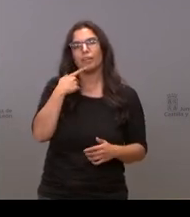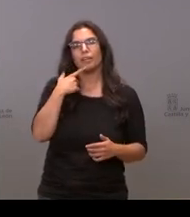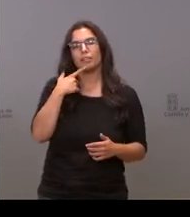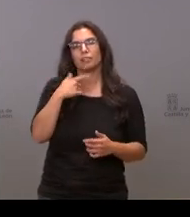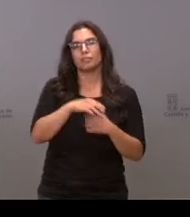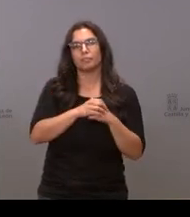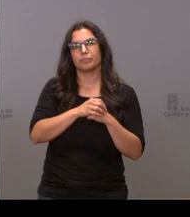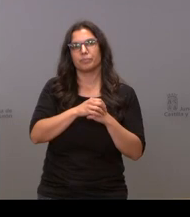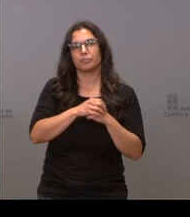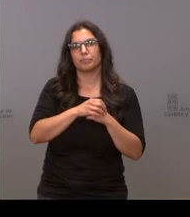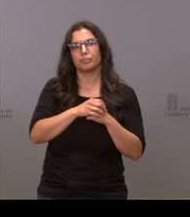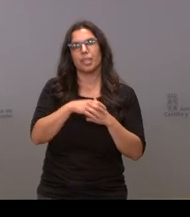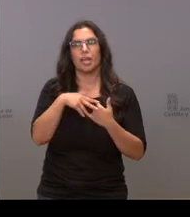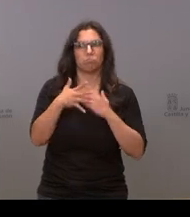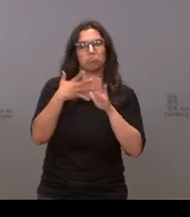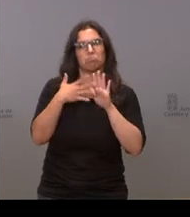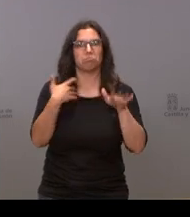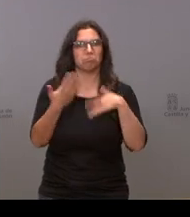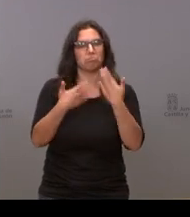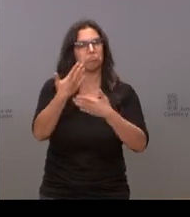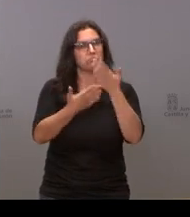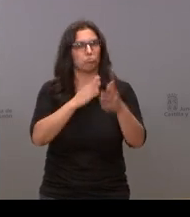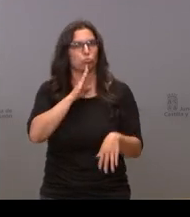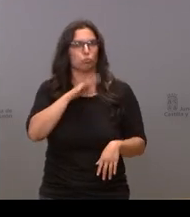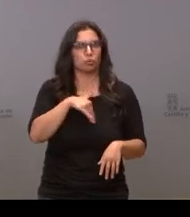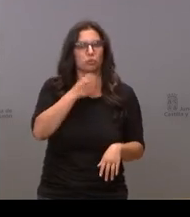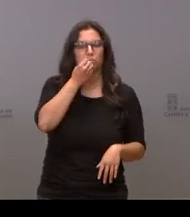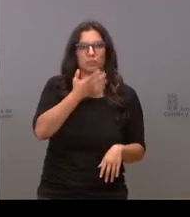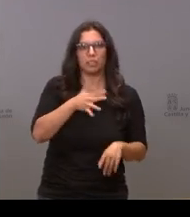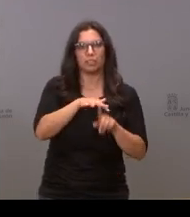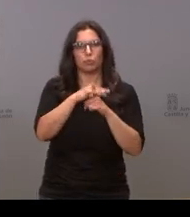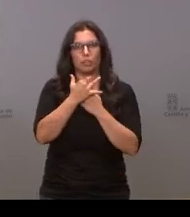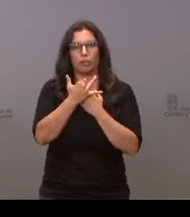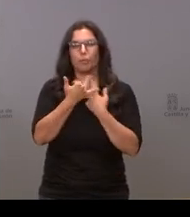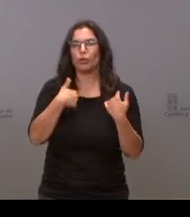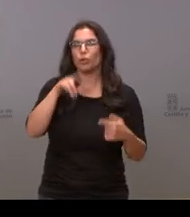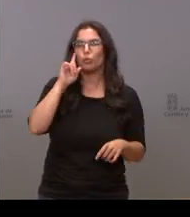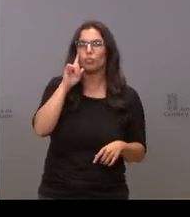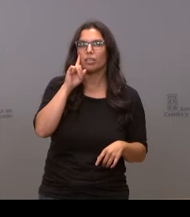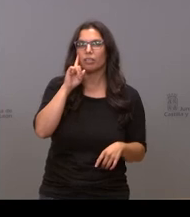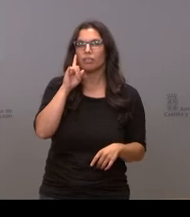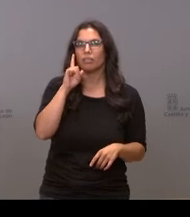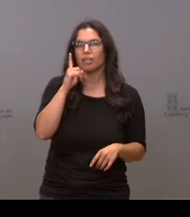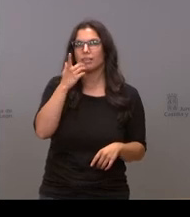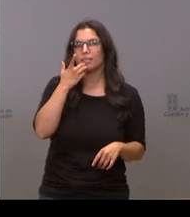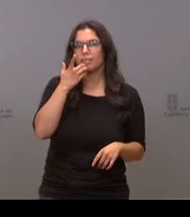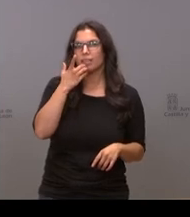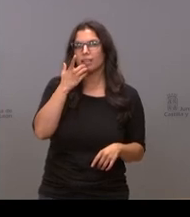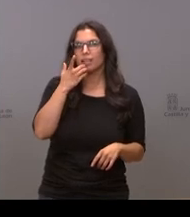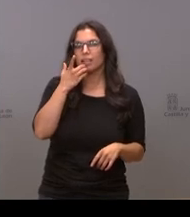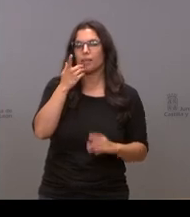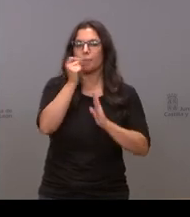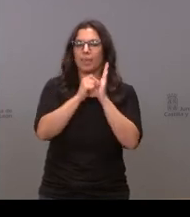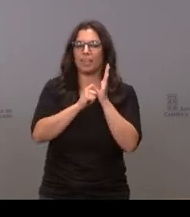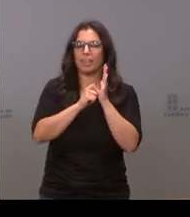a buen ritmo en la situación epidemiológica y no sé si se plantean relajar medidas de